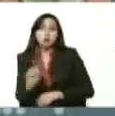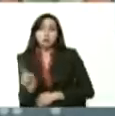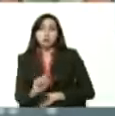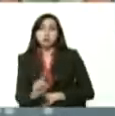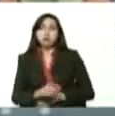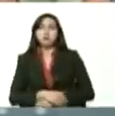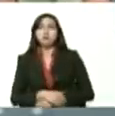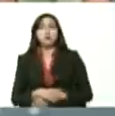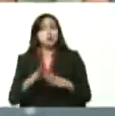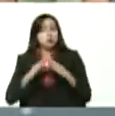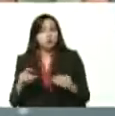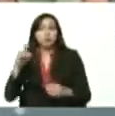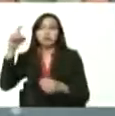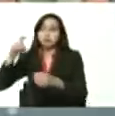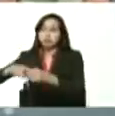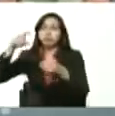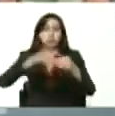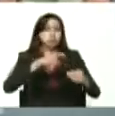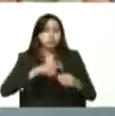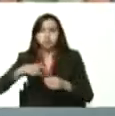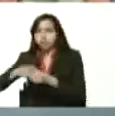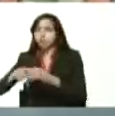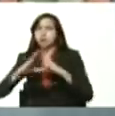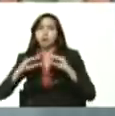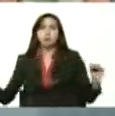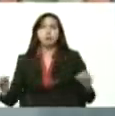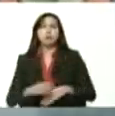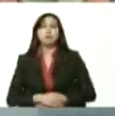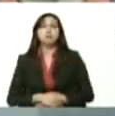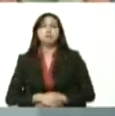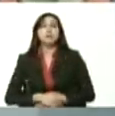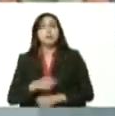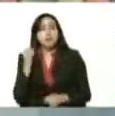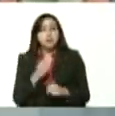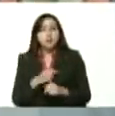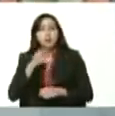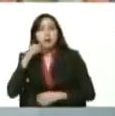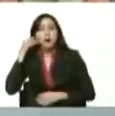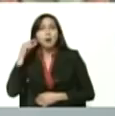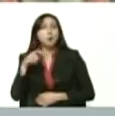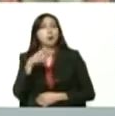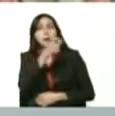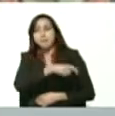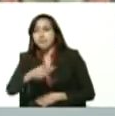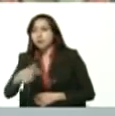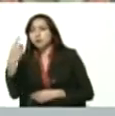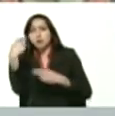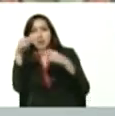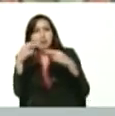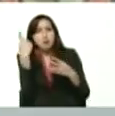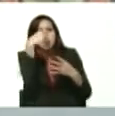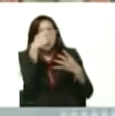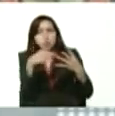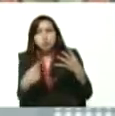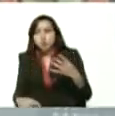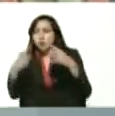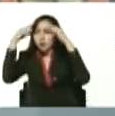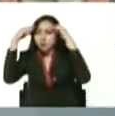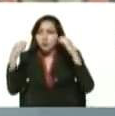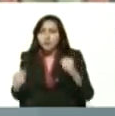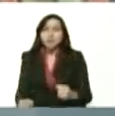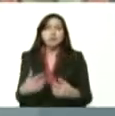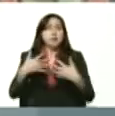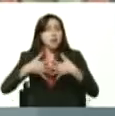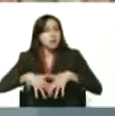Todos están incluidos, todos, todos, trabajadores, trabajadoras, clase media, comerciantes, profesionales, empresarios,